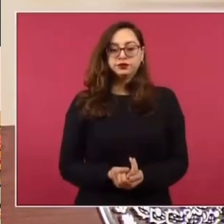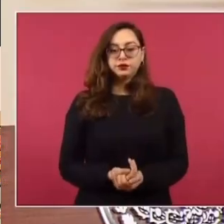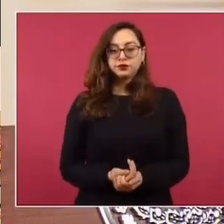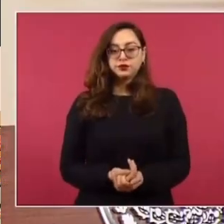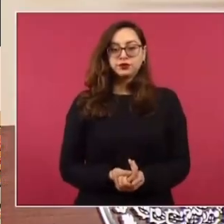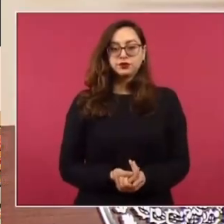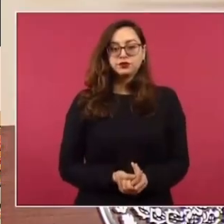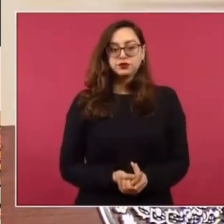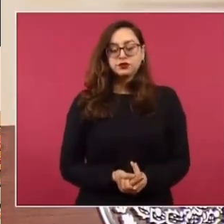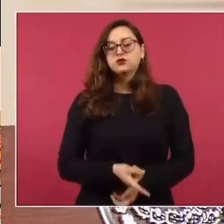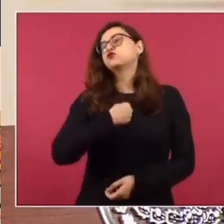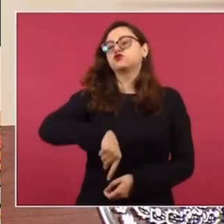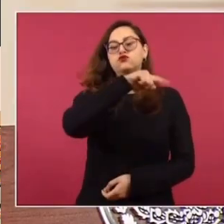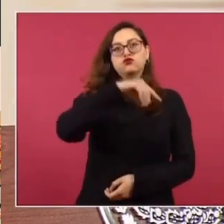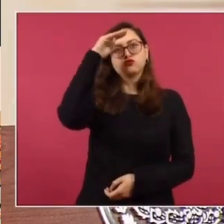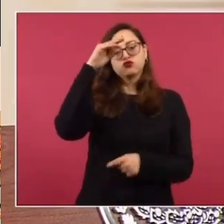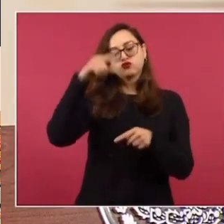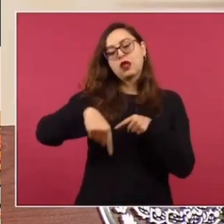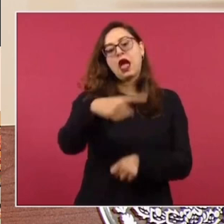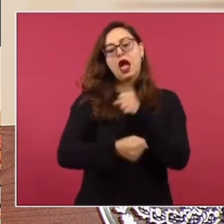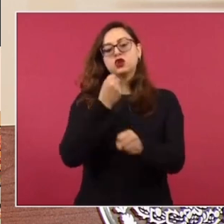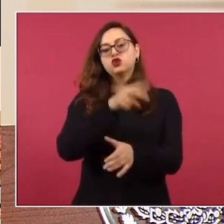va a bajar este año.